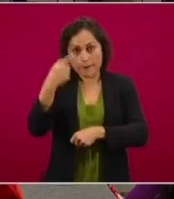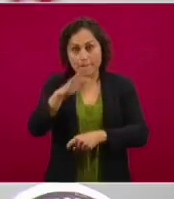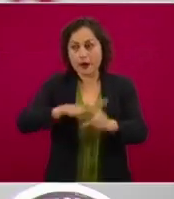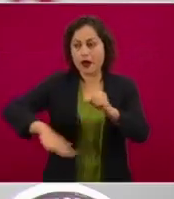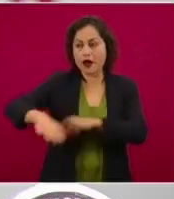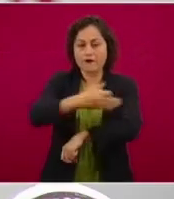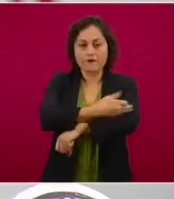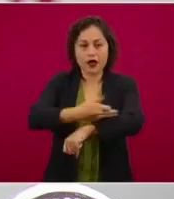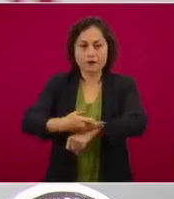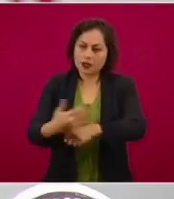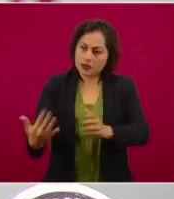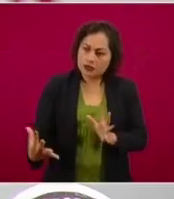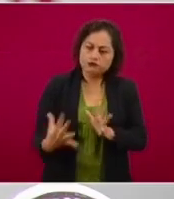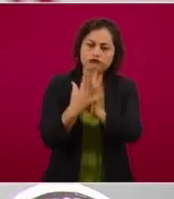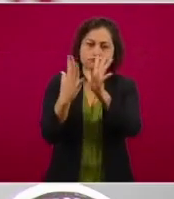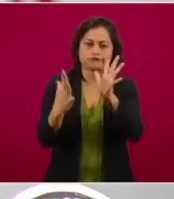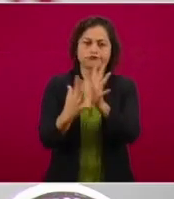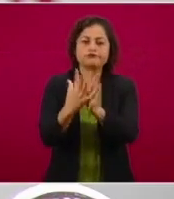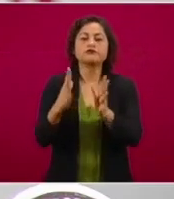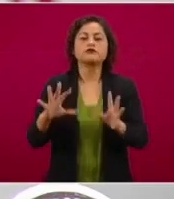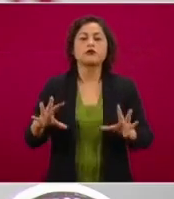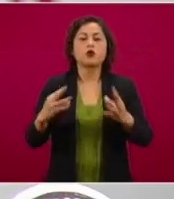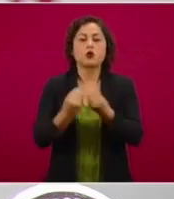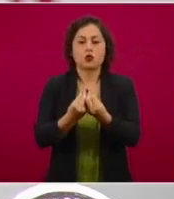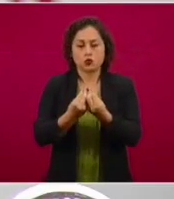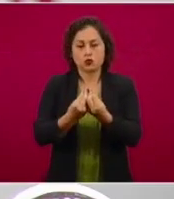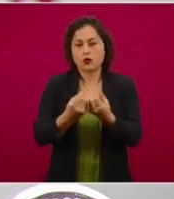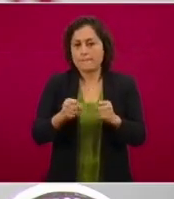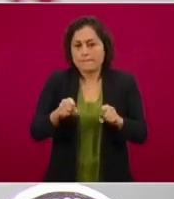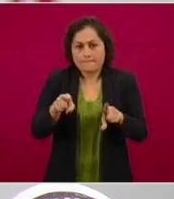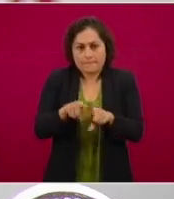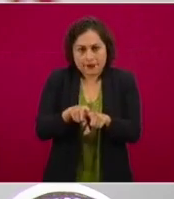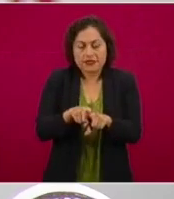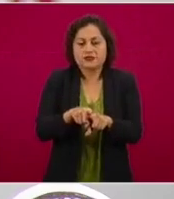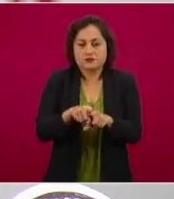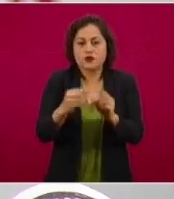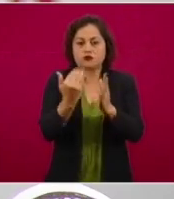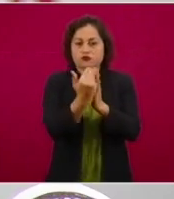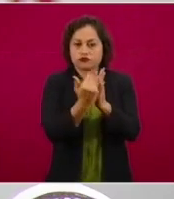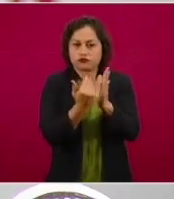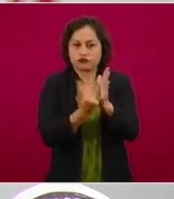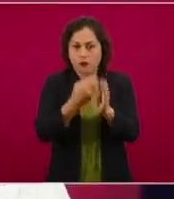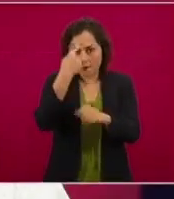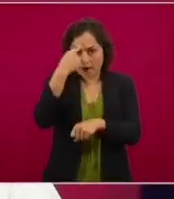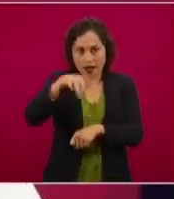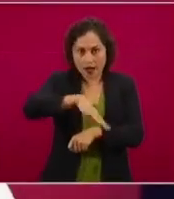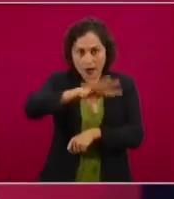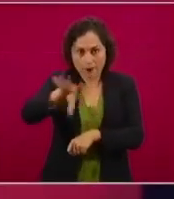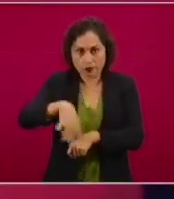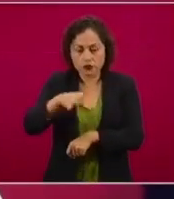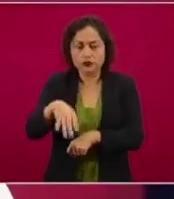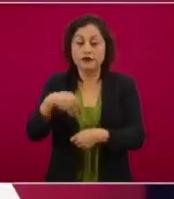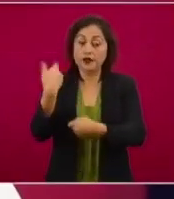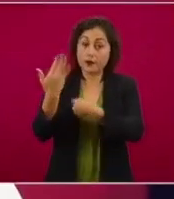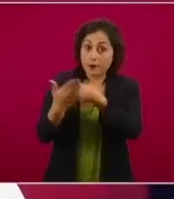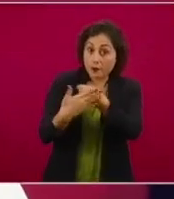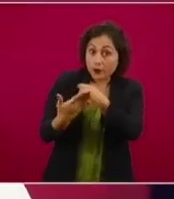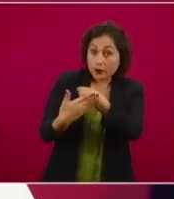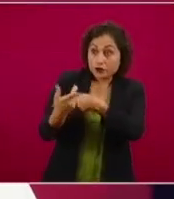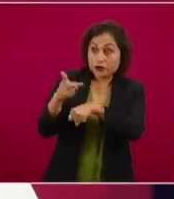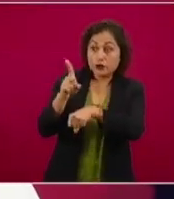con las familias, tal como se hizo este año con el protocolo homologado de búsqueda. Y en próximos días estaremos presentando